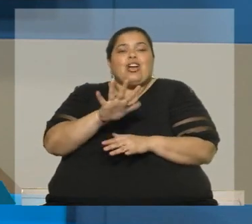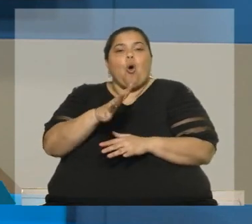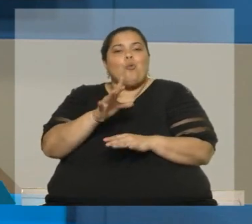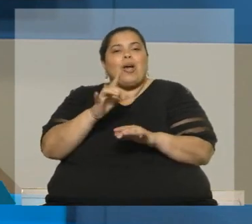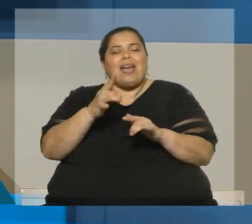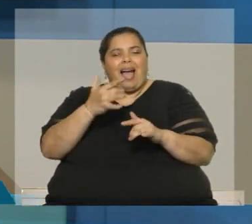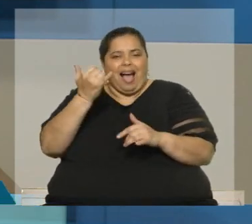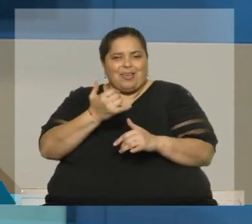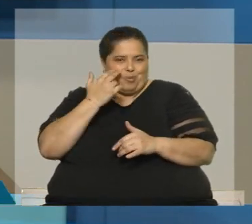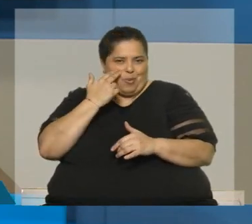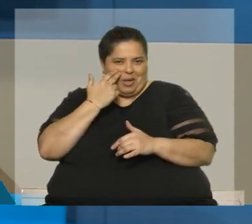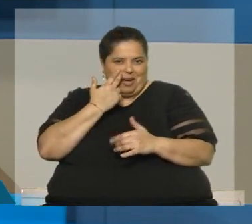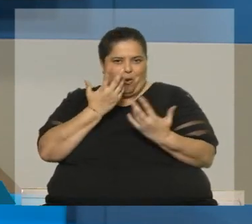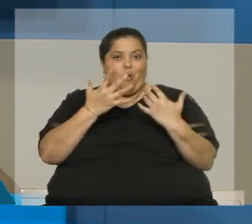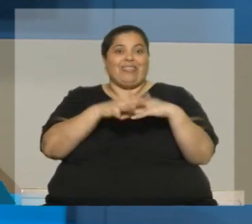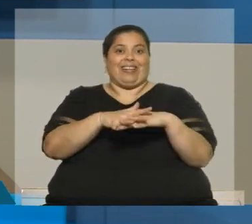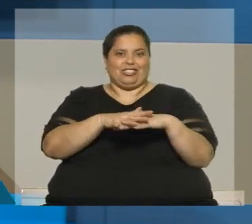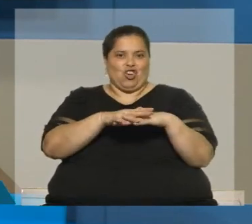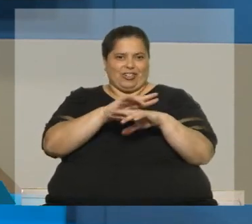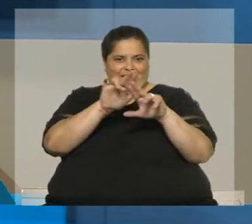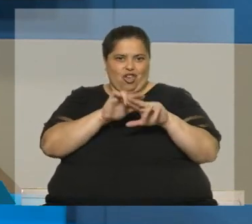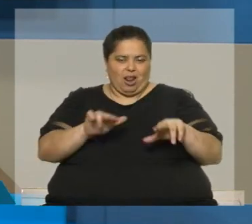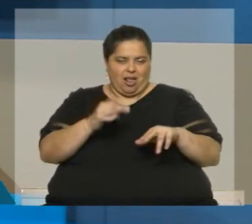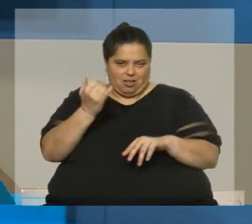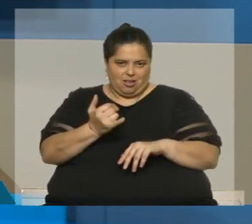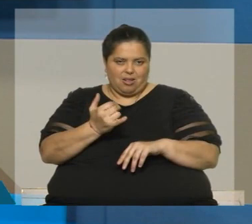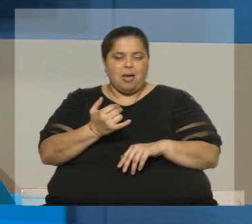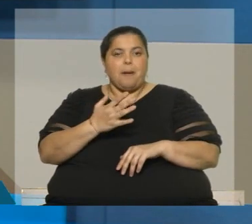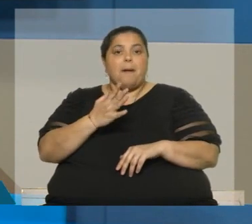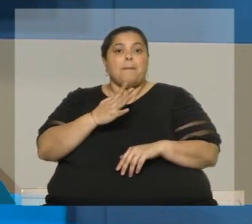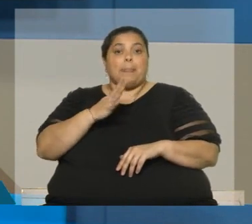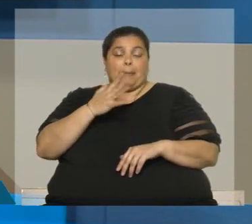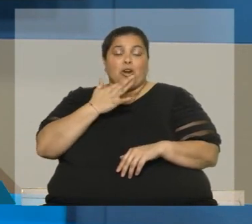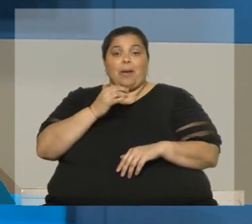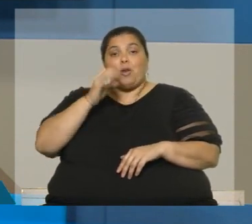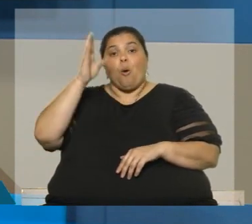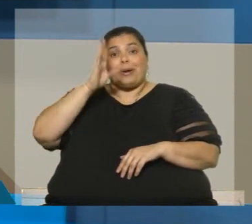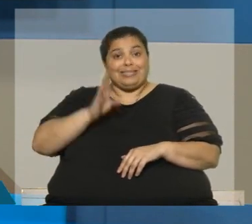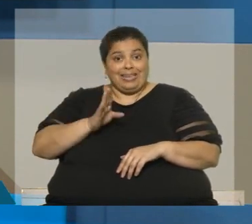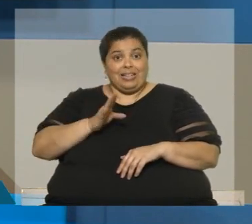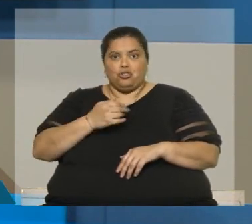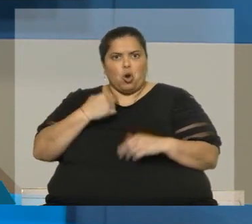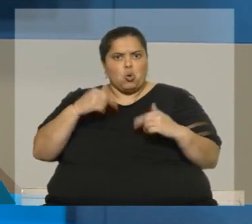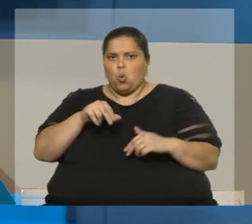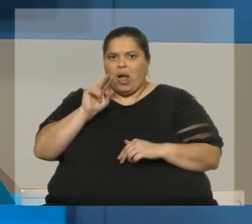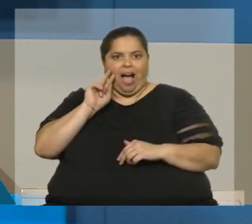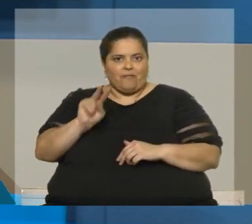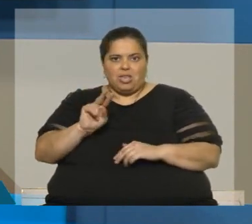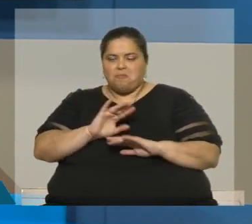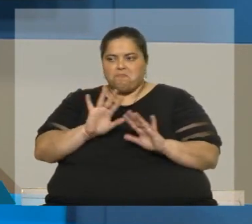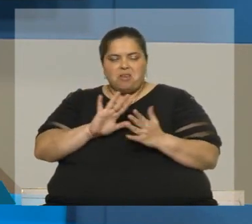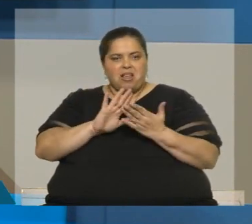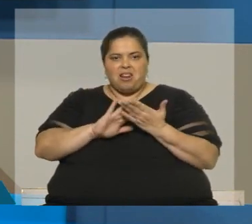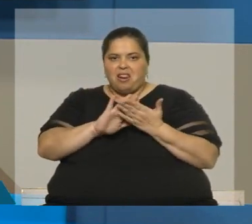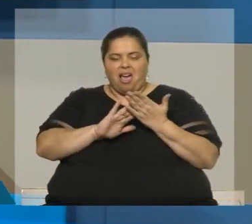para mí las declaraciones públicas y las posiciones políticas son importantes. Yo, Brasil, hasta el día de hoy no he visto a nadie que cuestione públicamente el